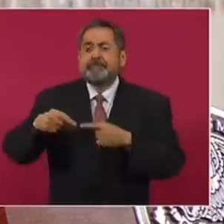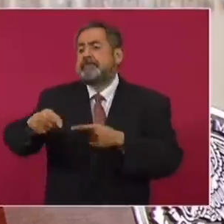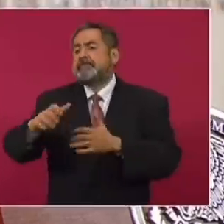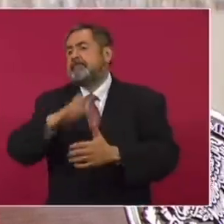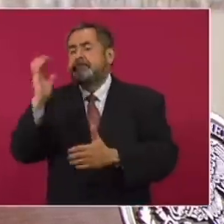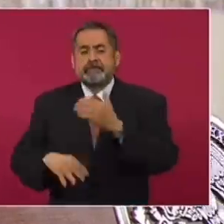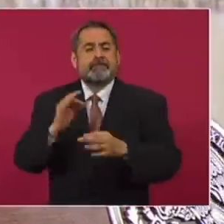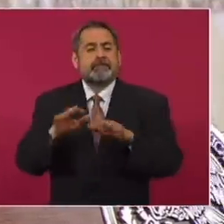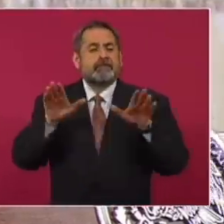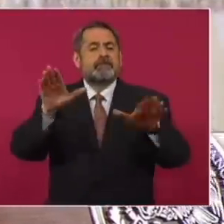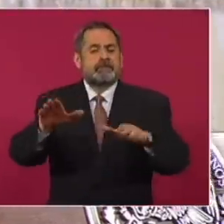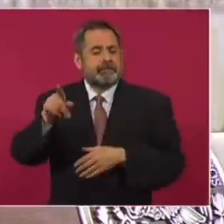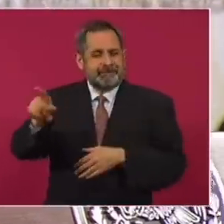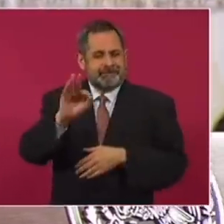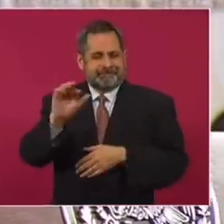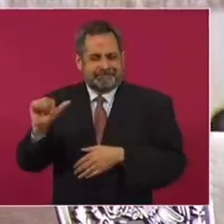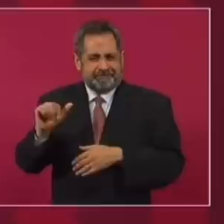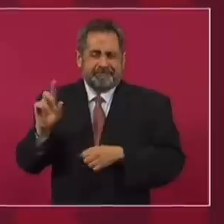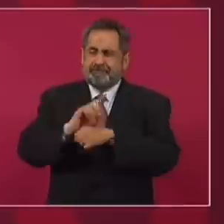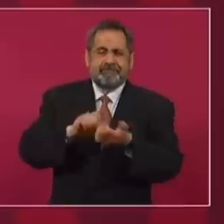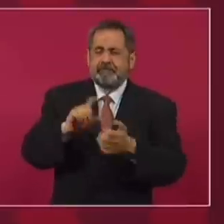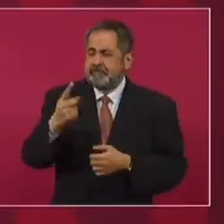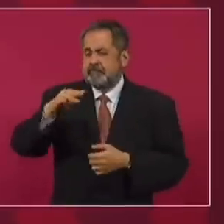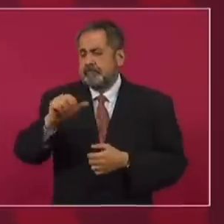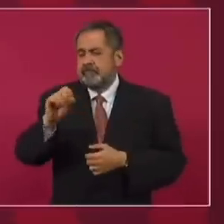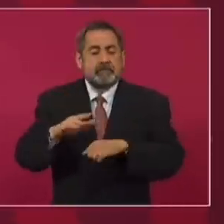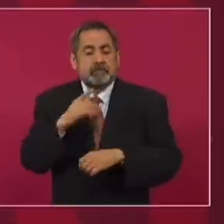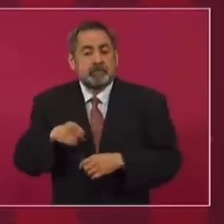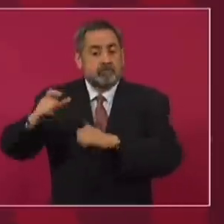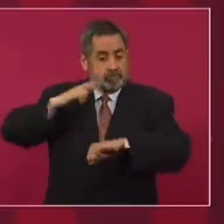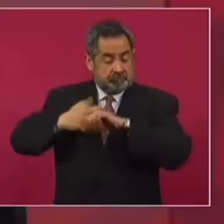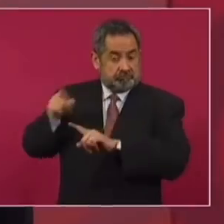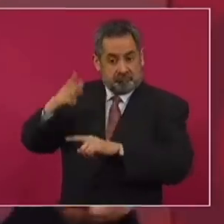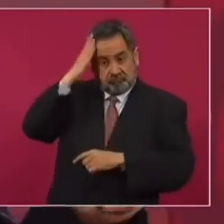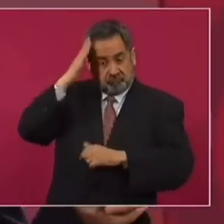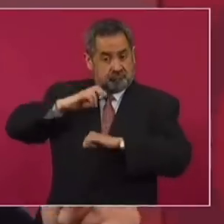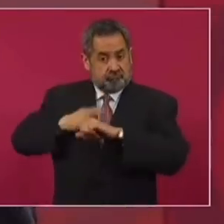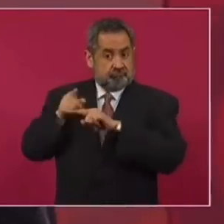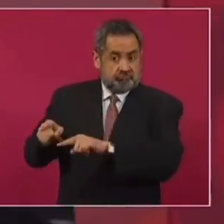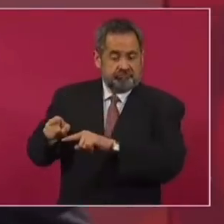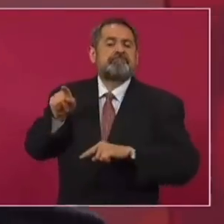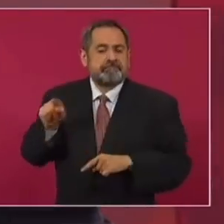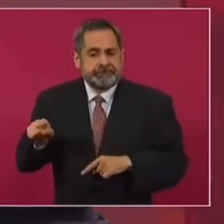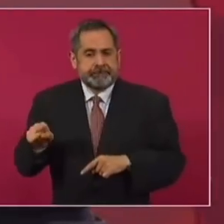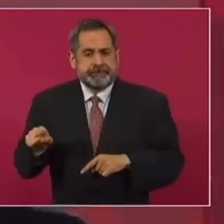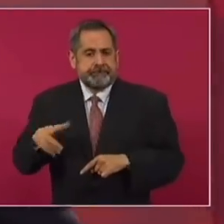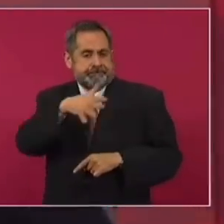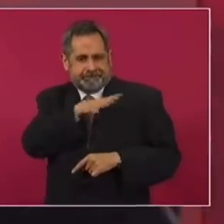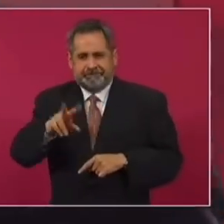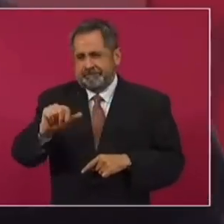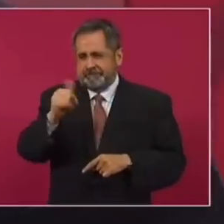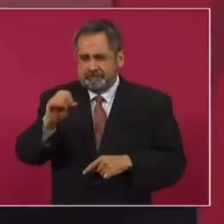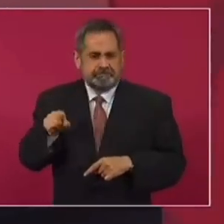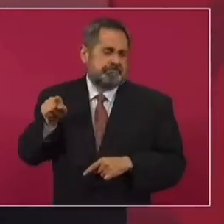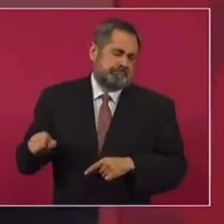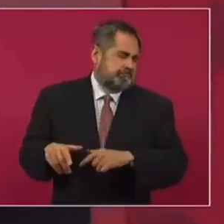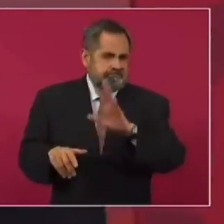el aeropuerto Felipe Ángeles el 21 de marzo? Porque el que está a cargo de la obra, el general Vallejo,